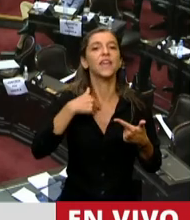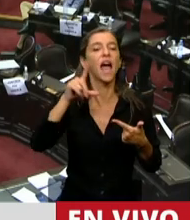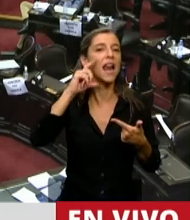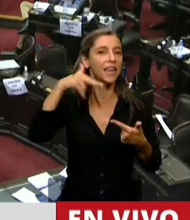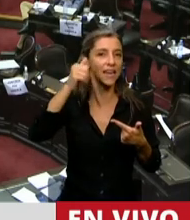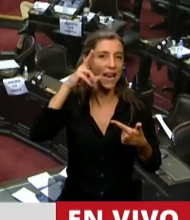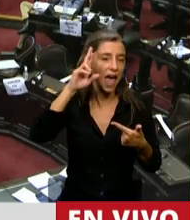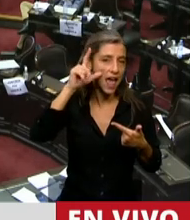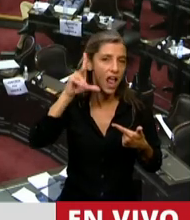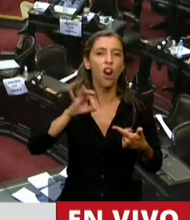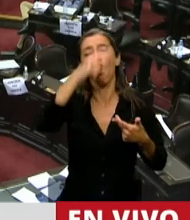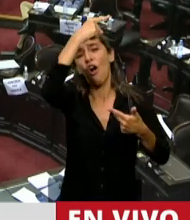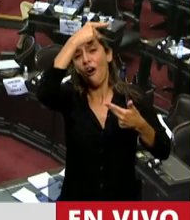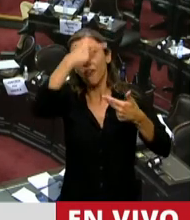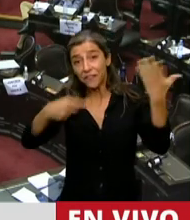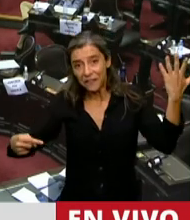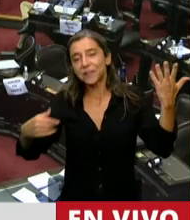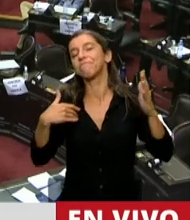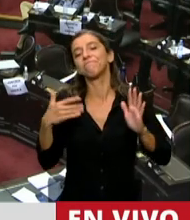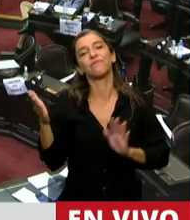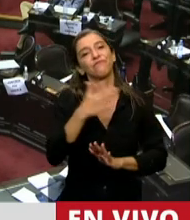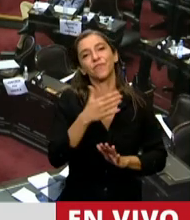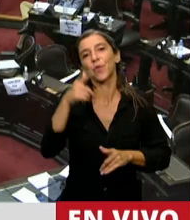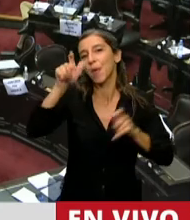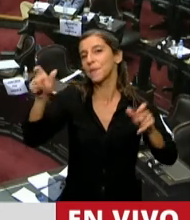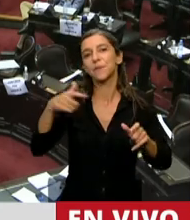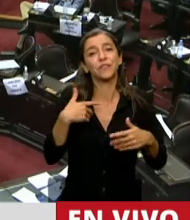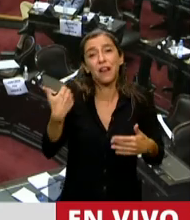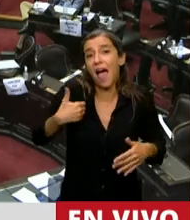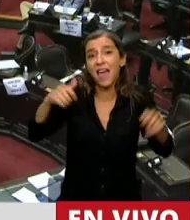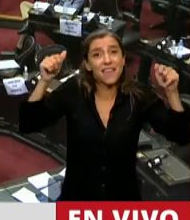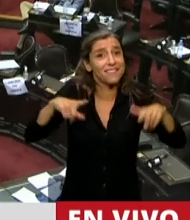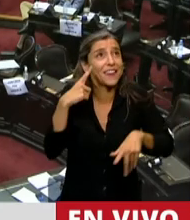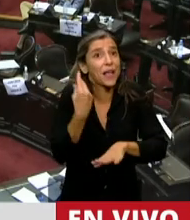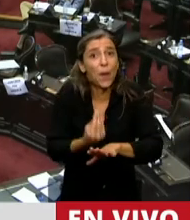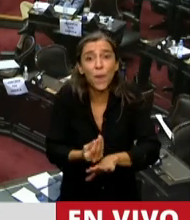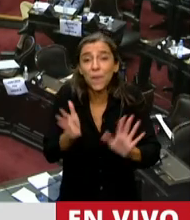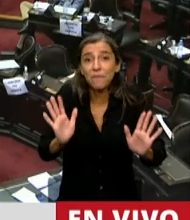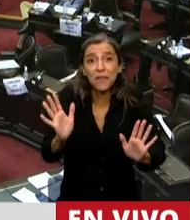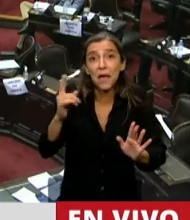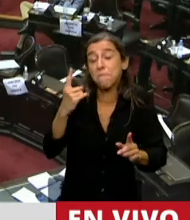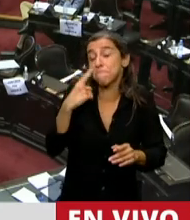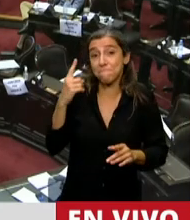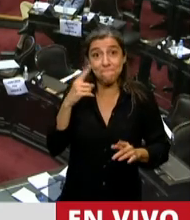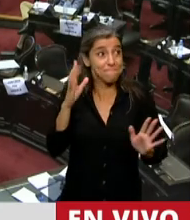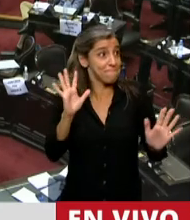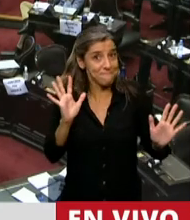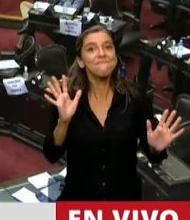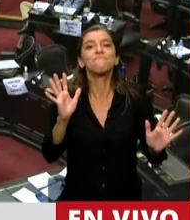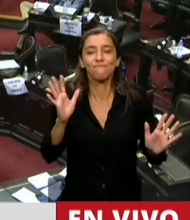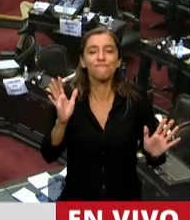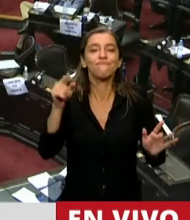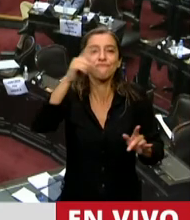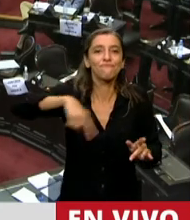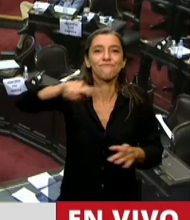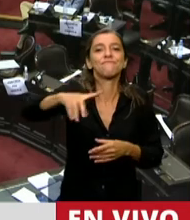todos podríamos decir anónimos argentinos que están allí y que volcaron todo lo